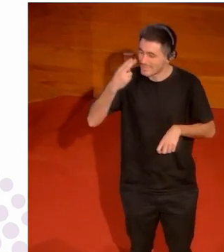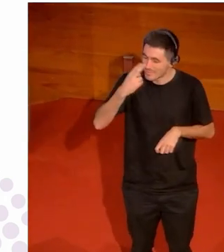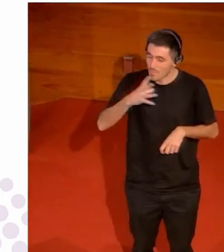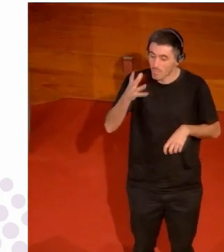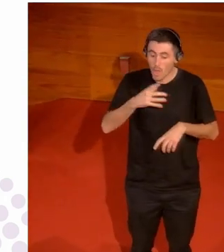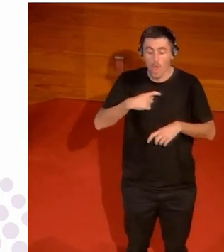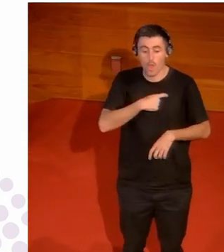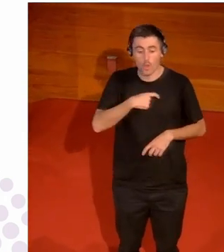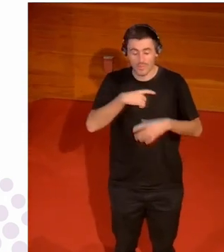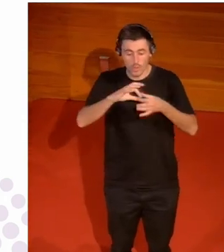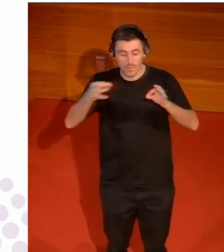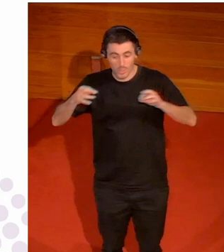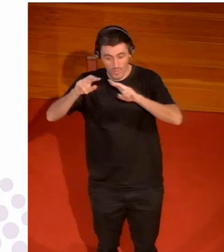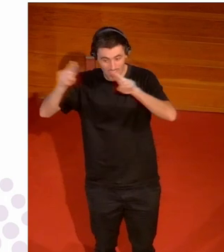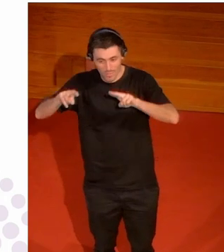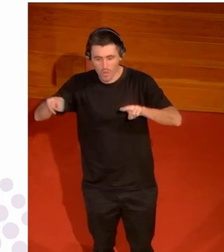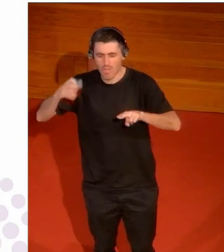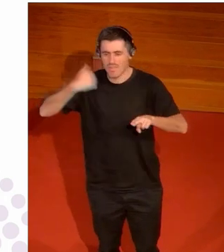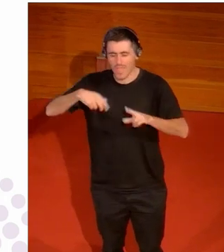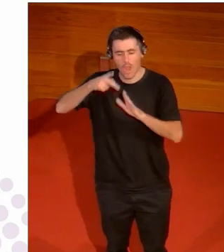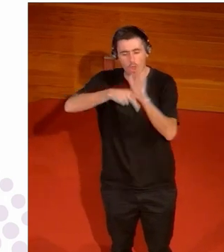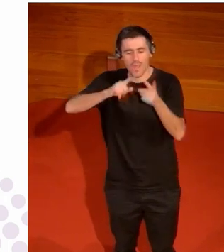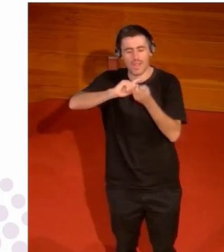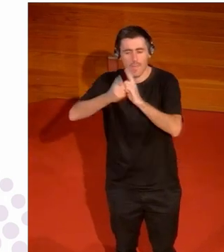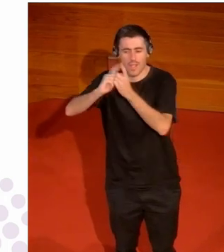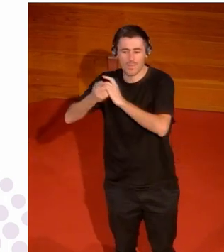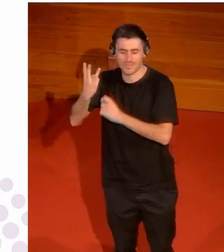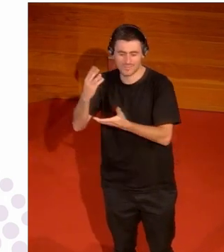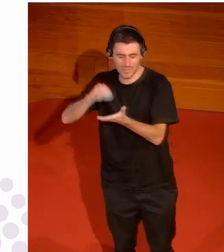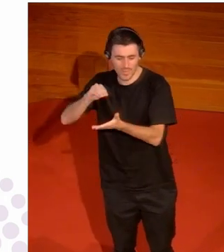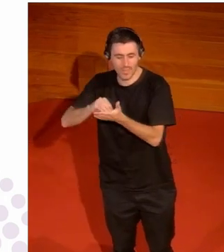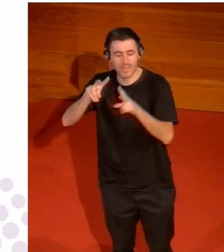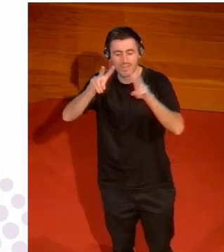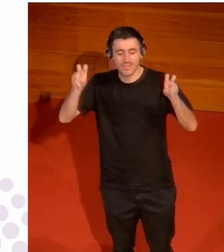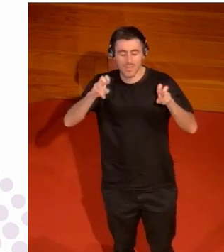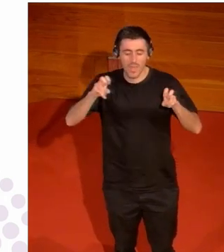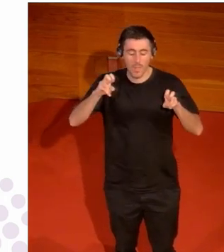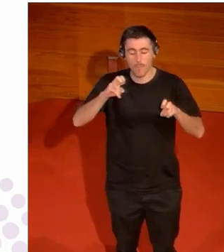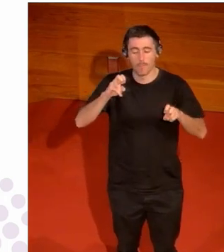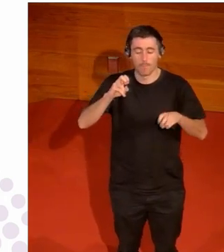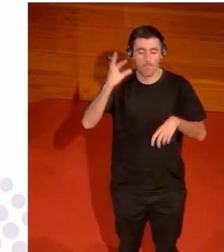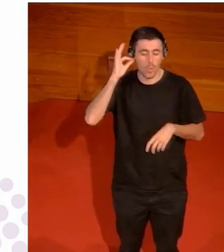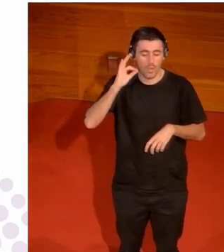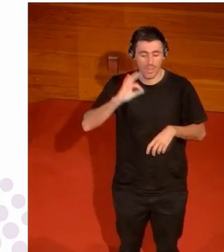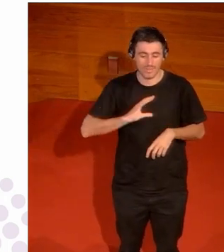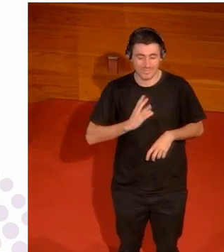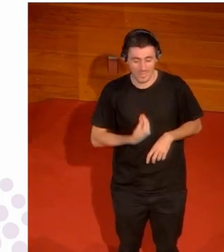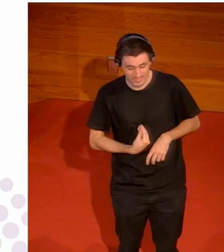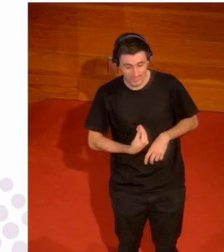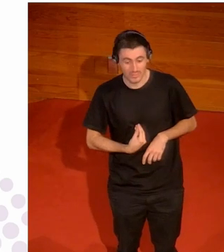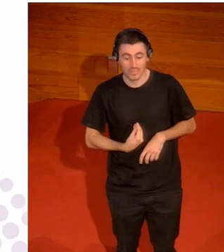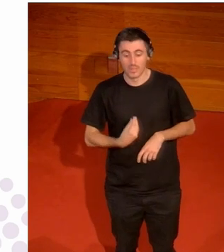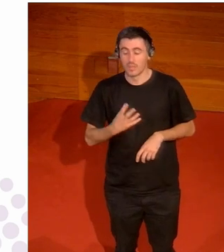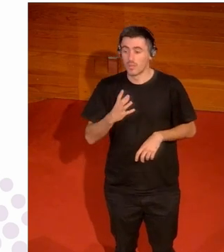ha regulado tres veces con respecto a las mujeres trans en sentido contrario de mujeres que